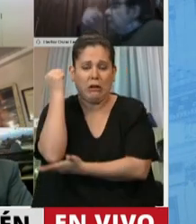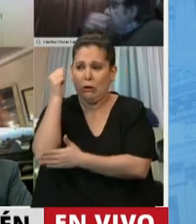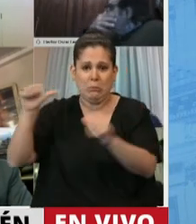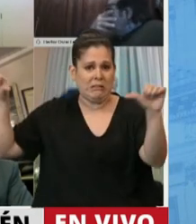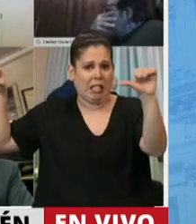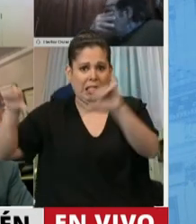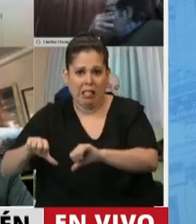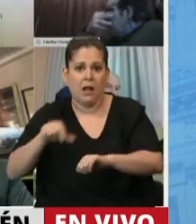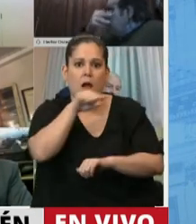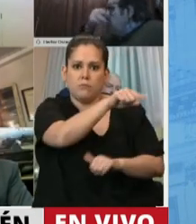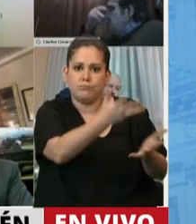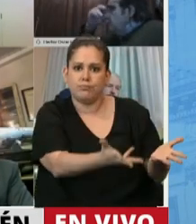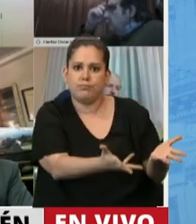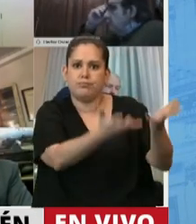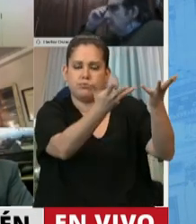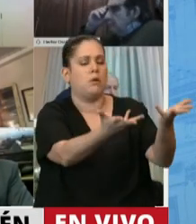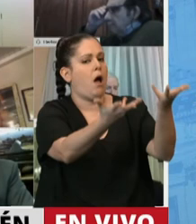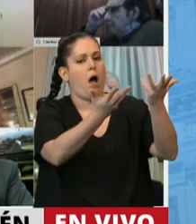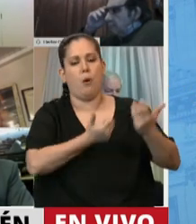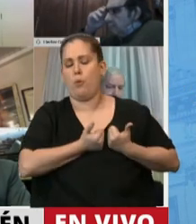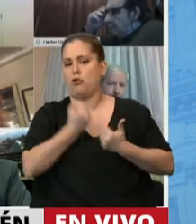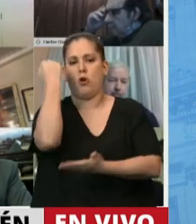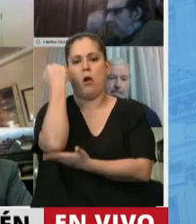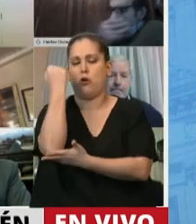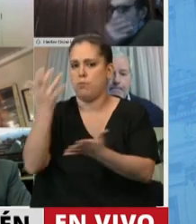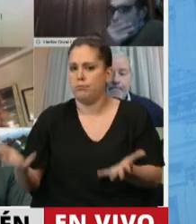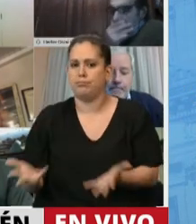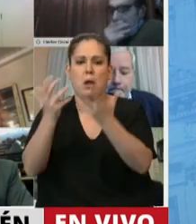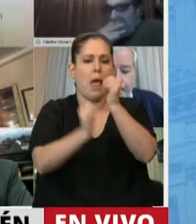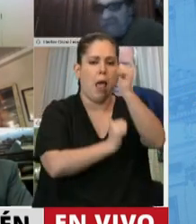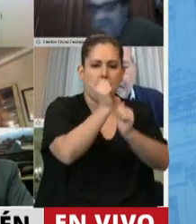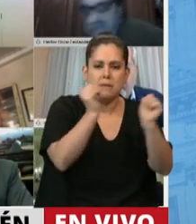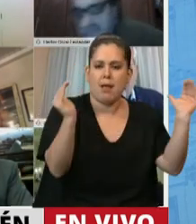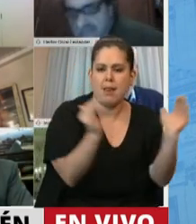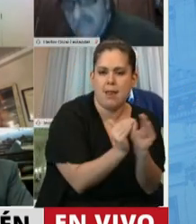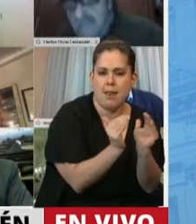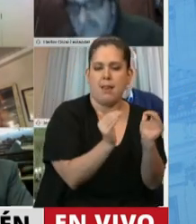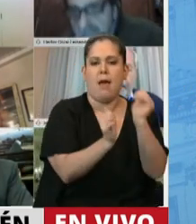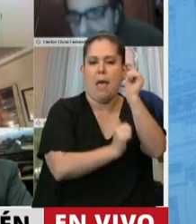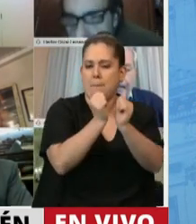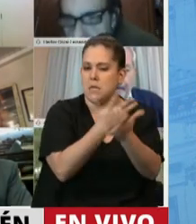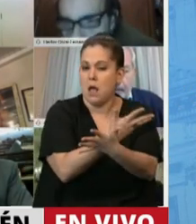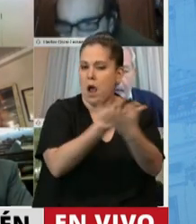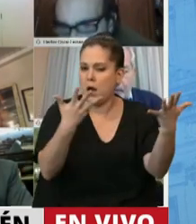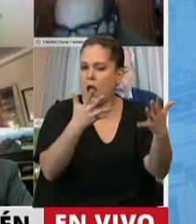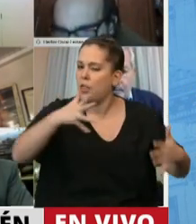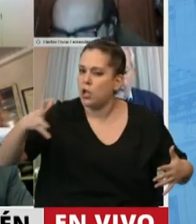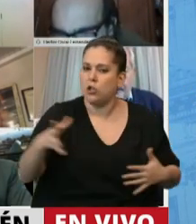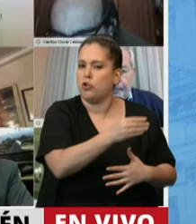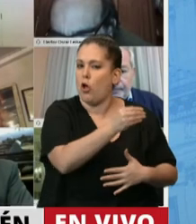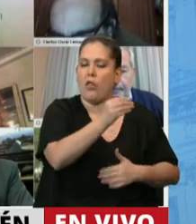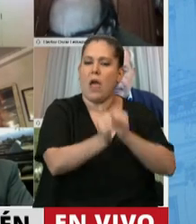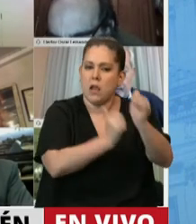va a significar un importante apoyo a emprendedores, pequeñas y medianas empresas y a toda la industria de la